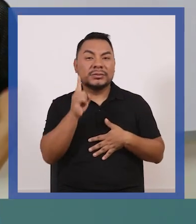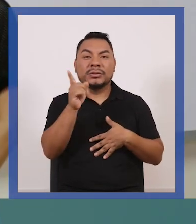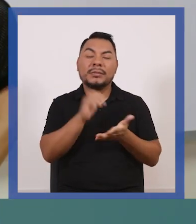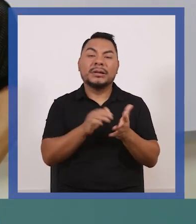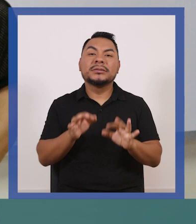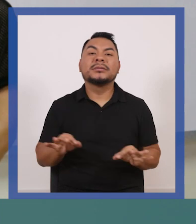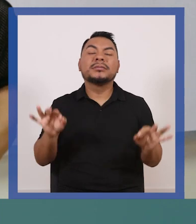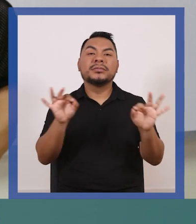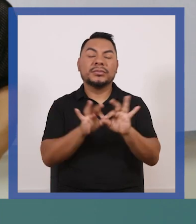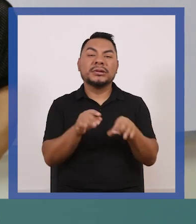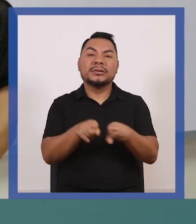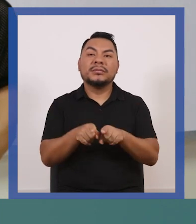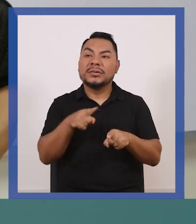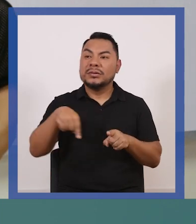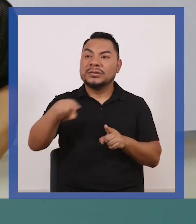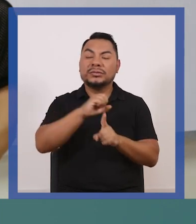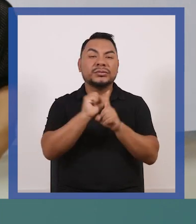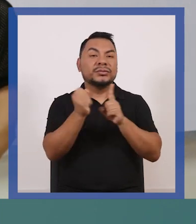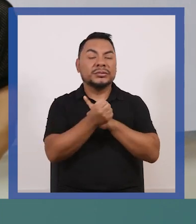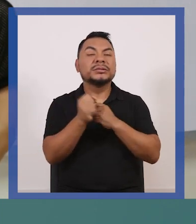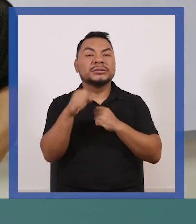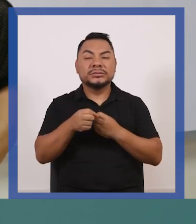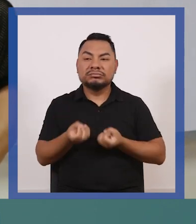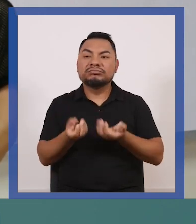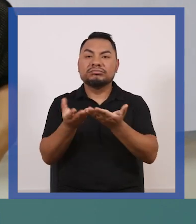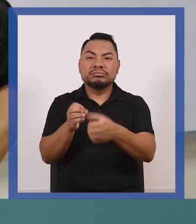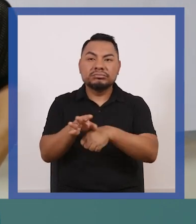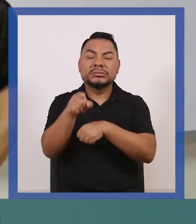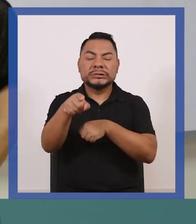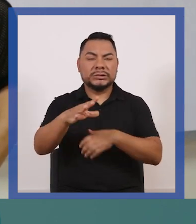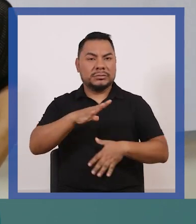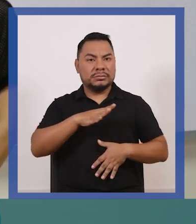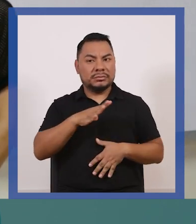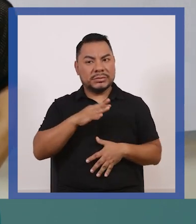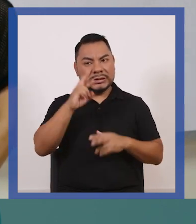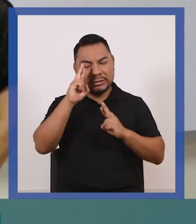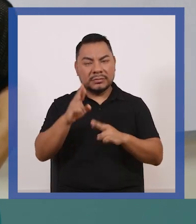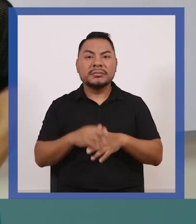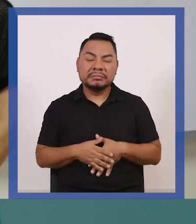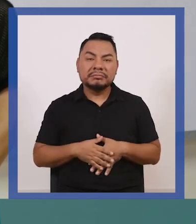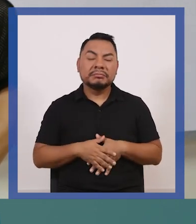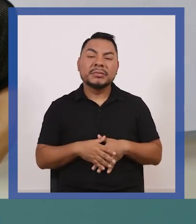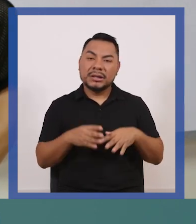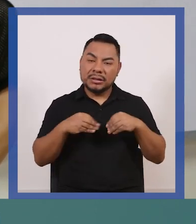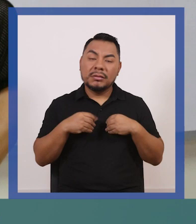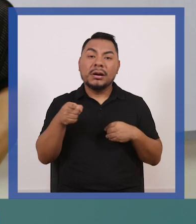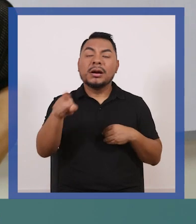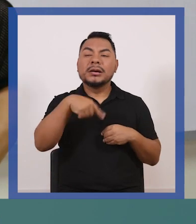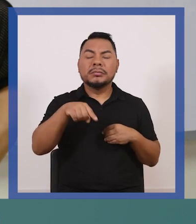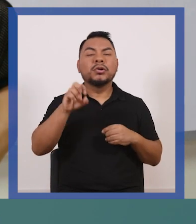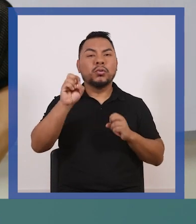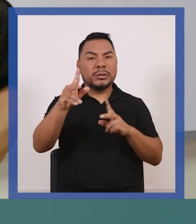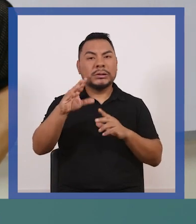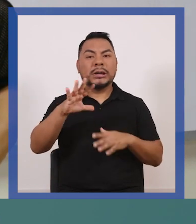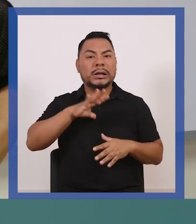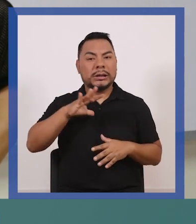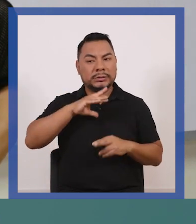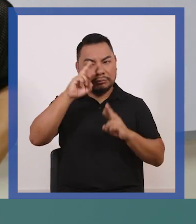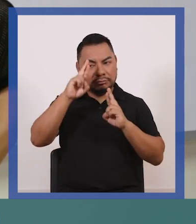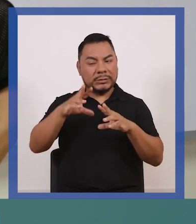uno de los más importantes también como sociedad es inculcar la tolerancia porque a través de la tolerancia